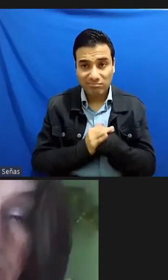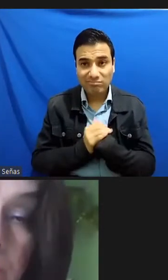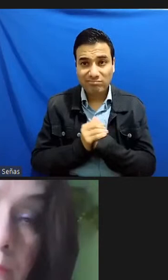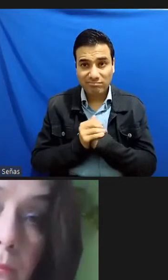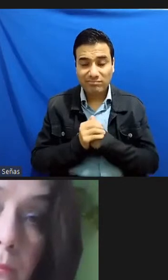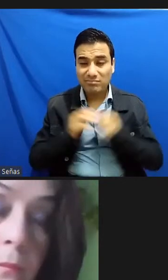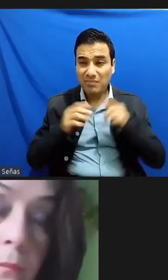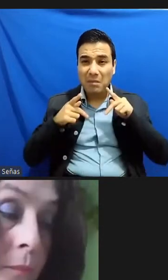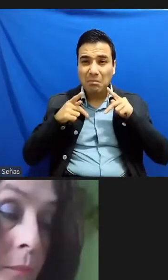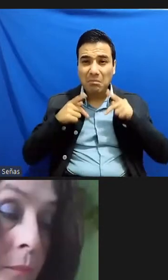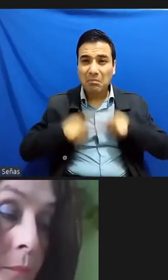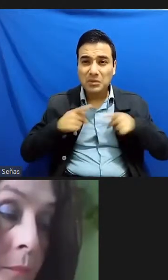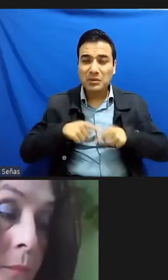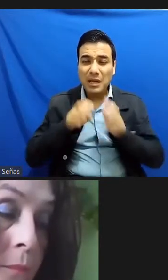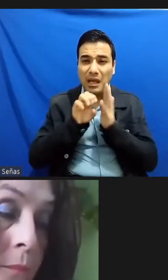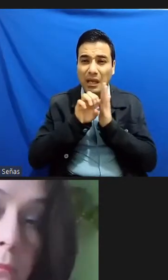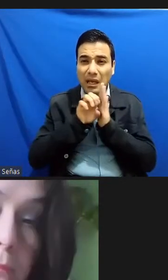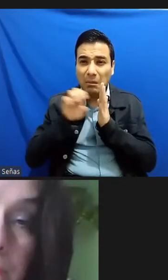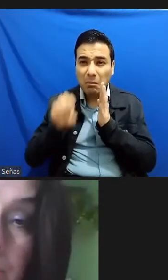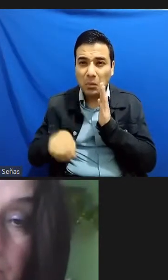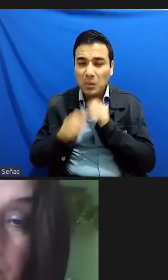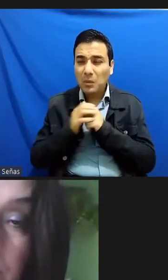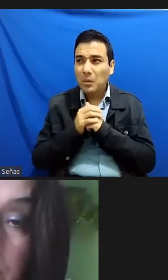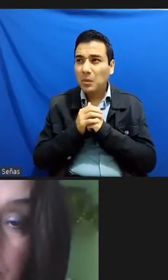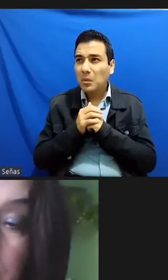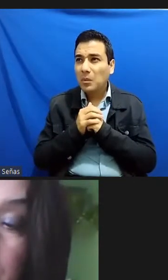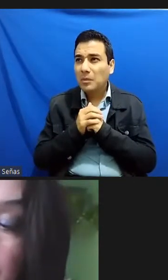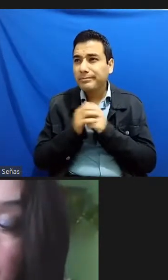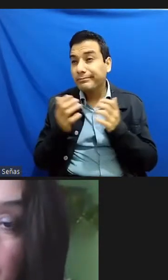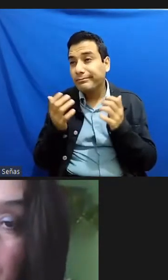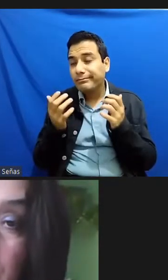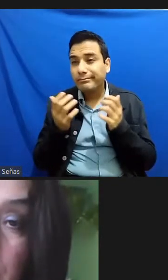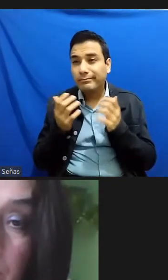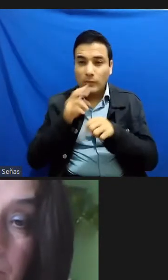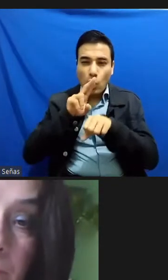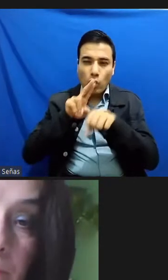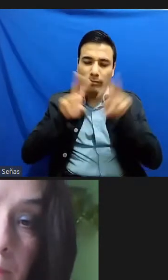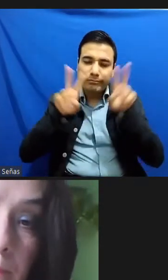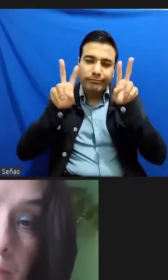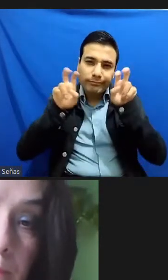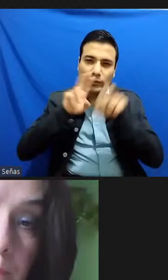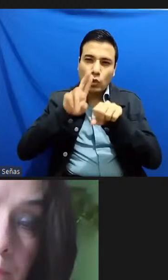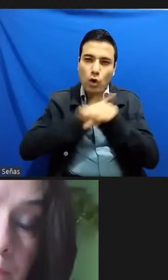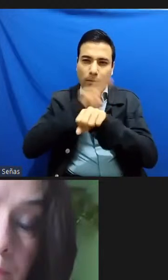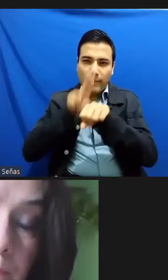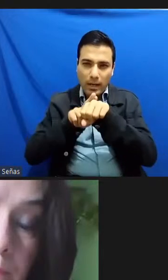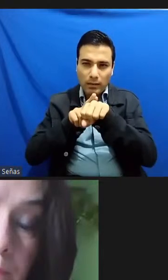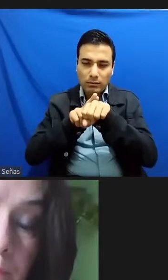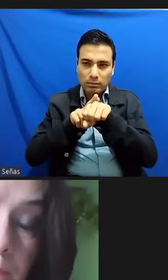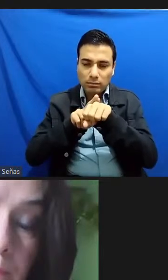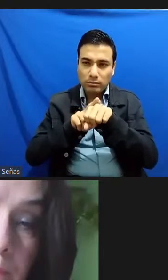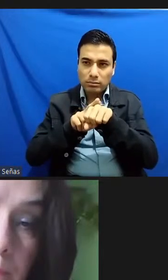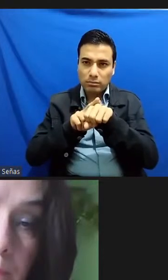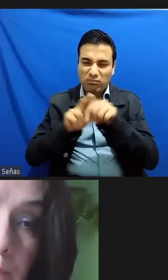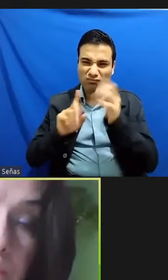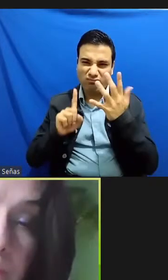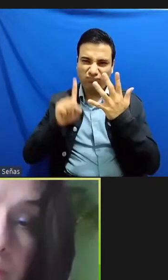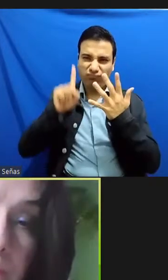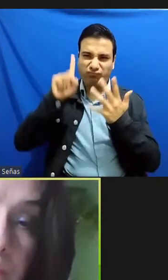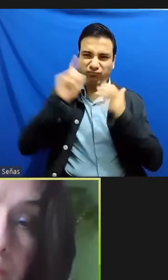persona que fue considerada de alguna forma capaz de lograr de llegar a